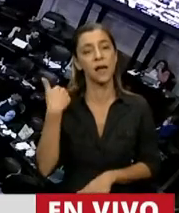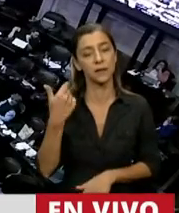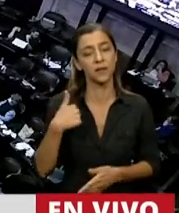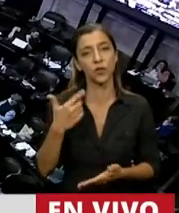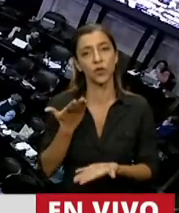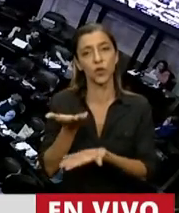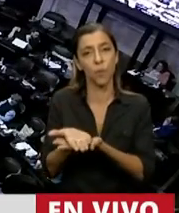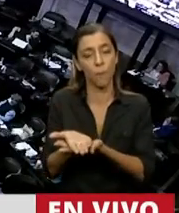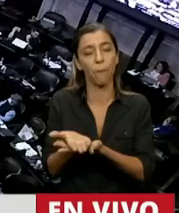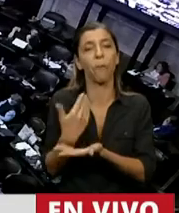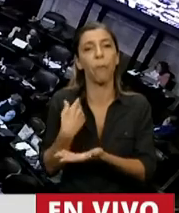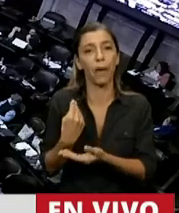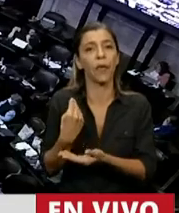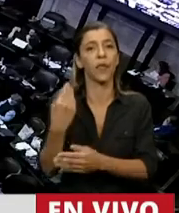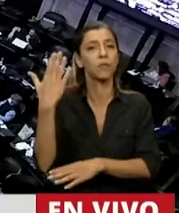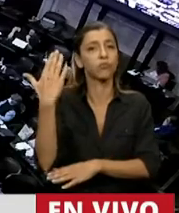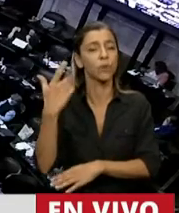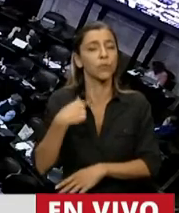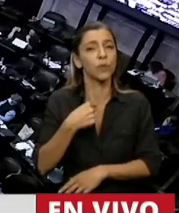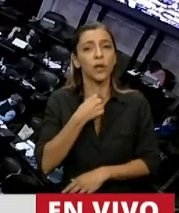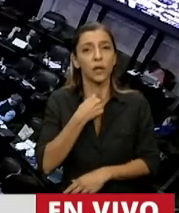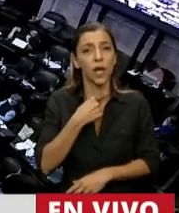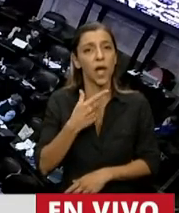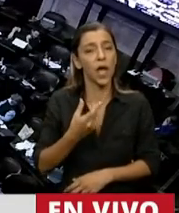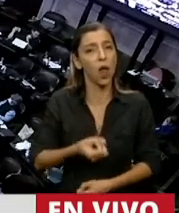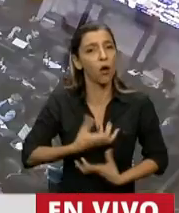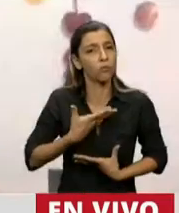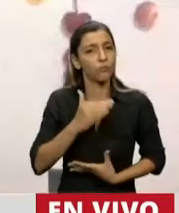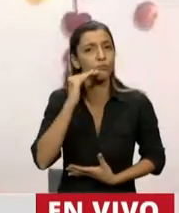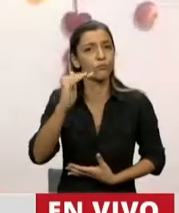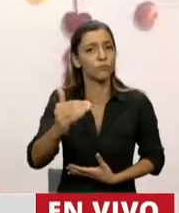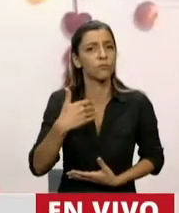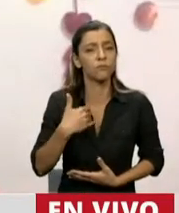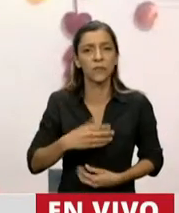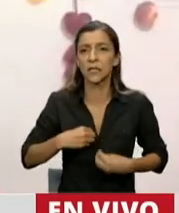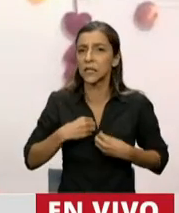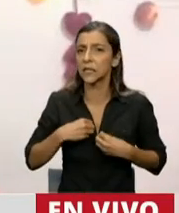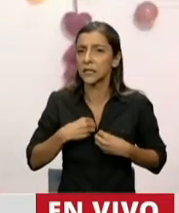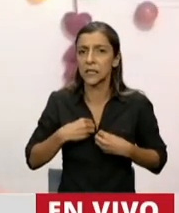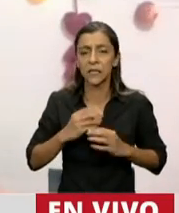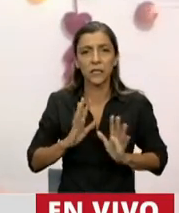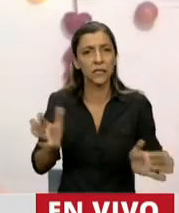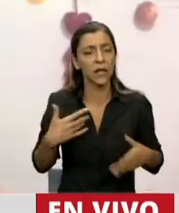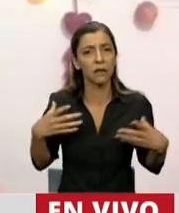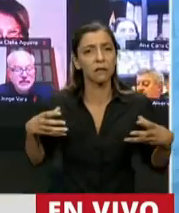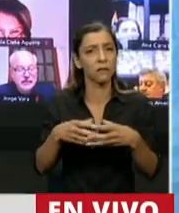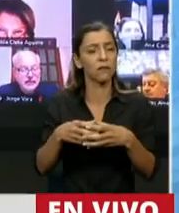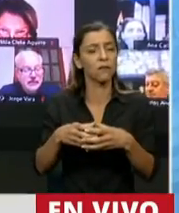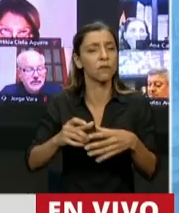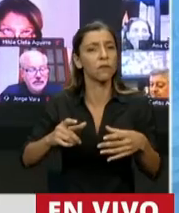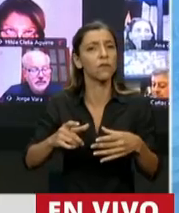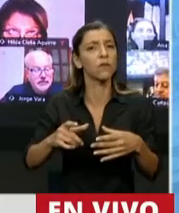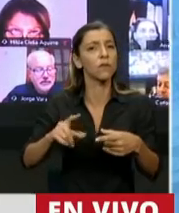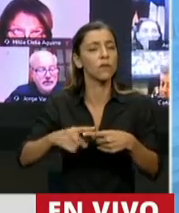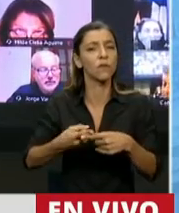de privilegio para manifestar justamente que me siento agraviada por el comportamiento del interbloque de Juntos por el Cambio,